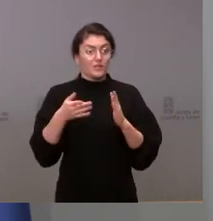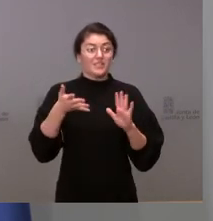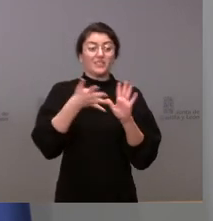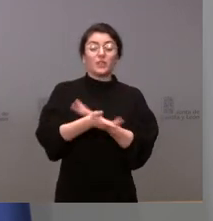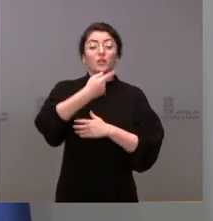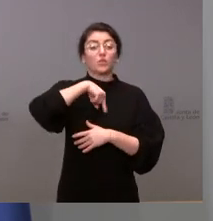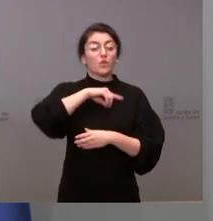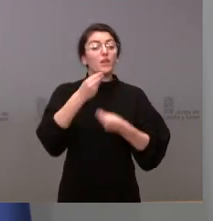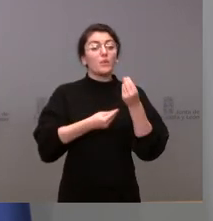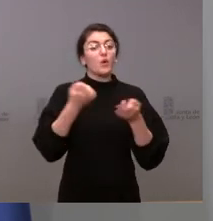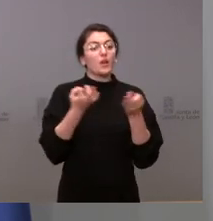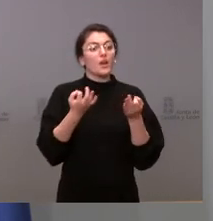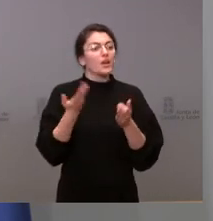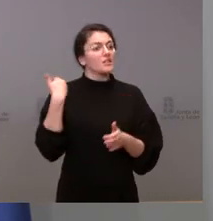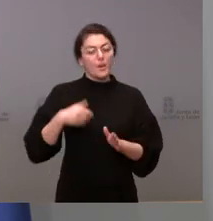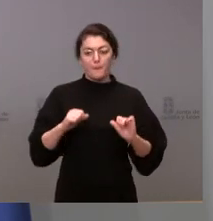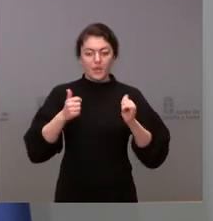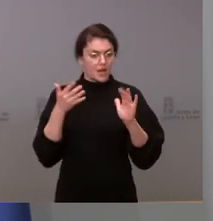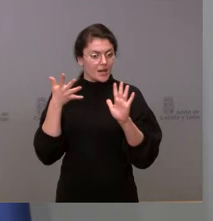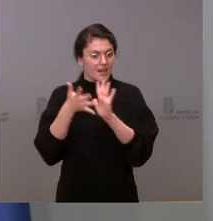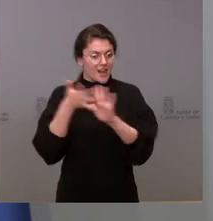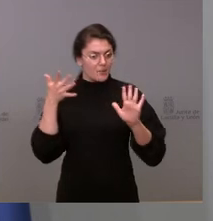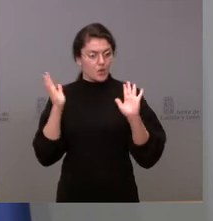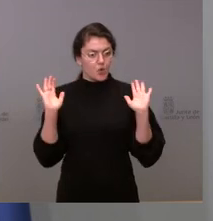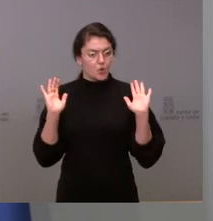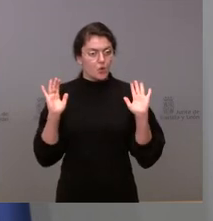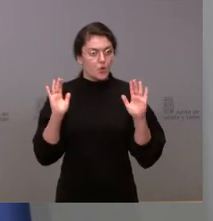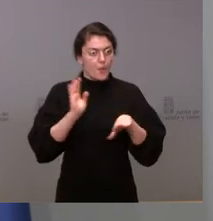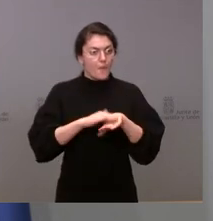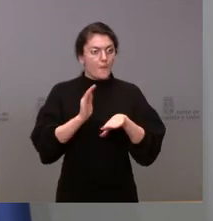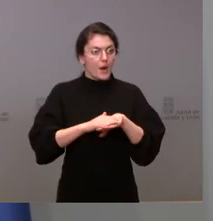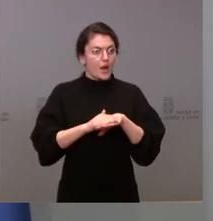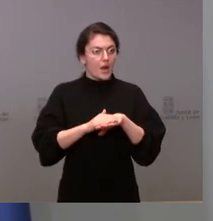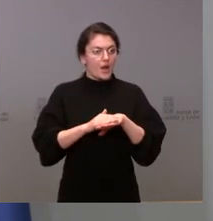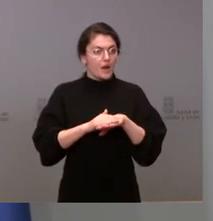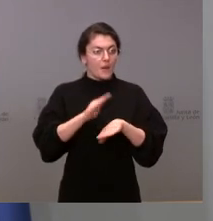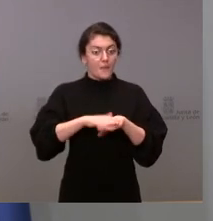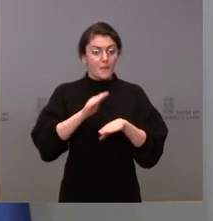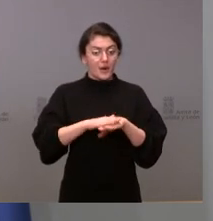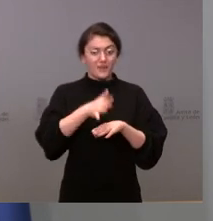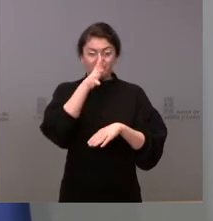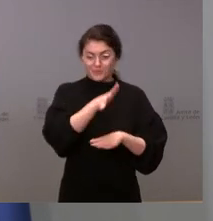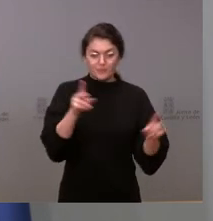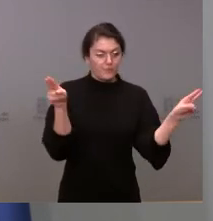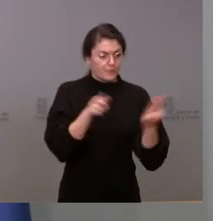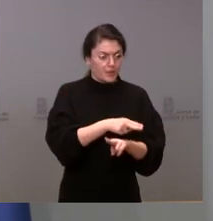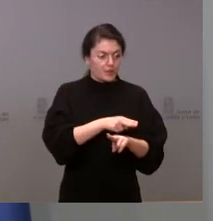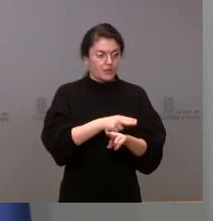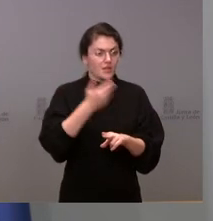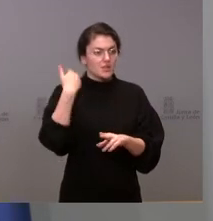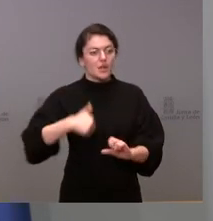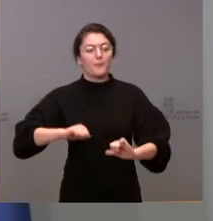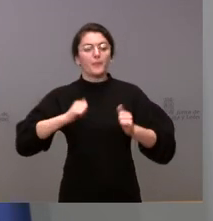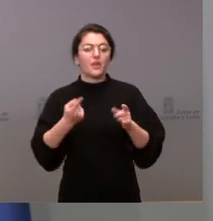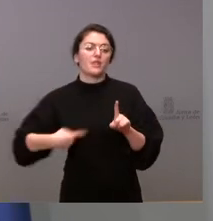solicitar algún trámite adicional, sino, sencillamente, ya declararlas sin efecto y proceder al inicio de la devolución de aquellas cantidades que pudieran corresponder